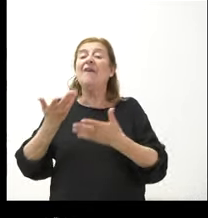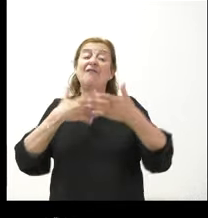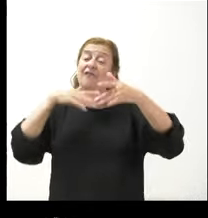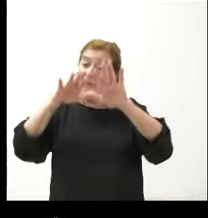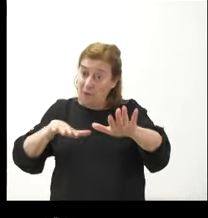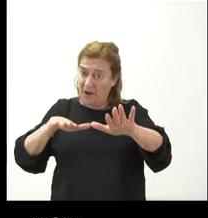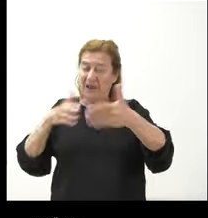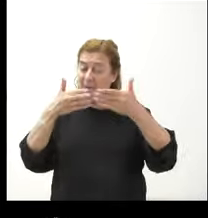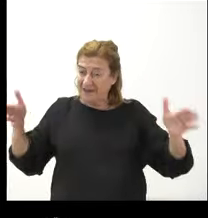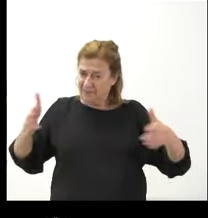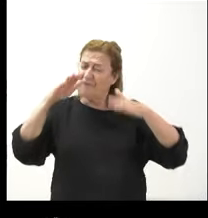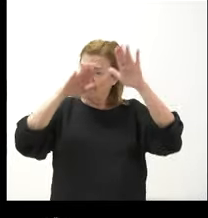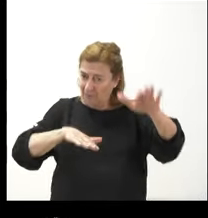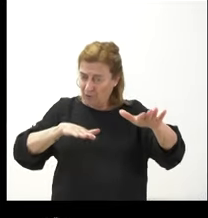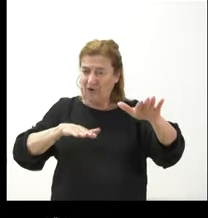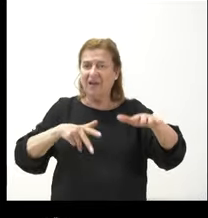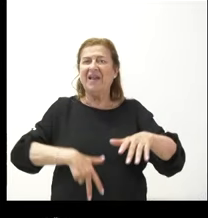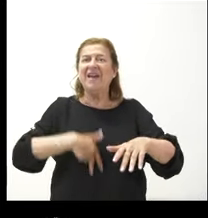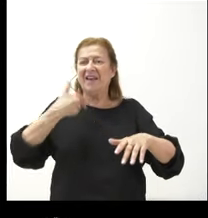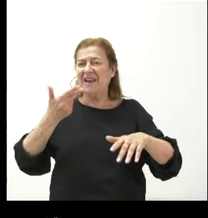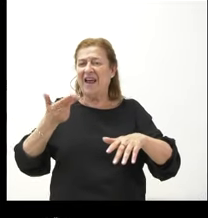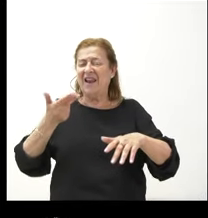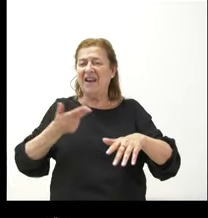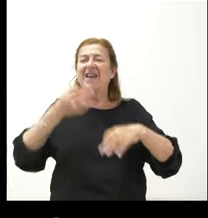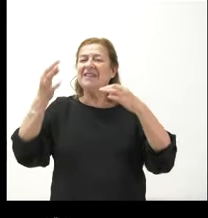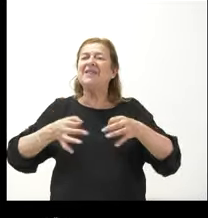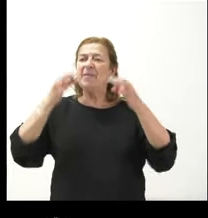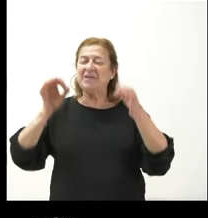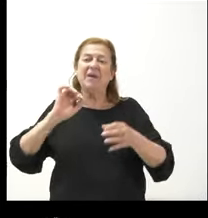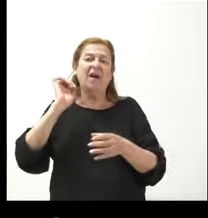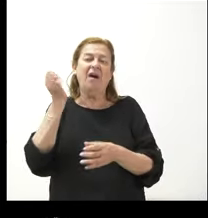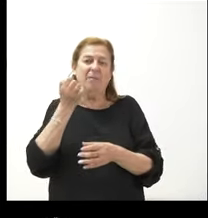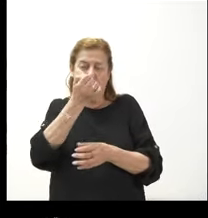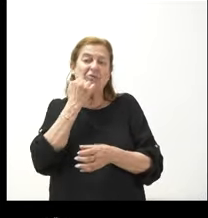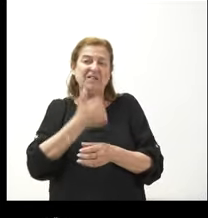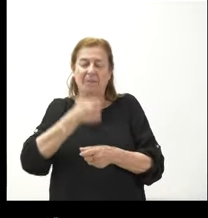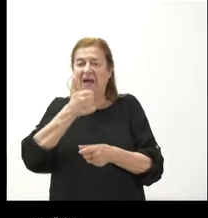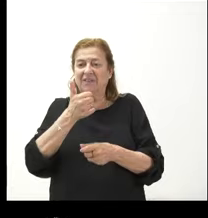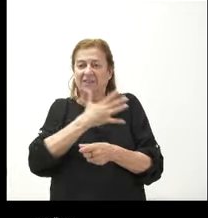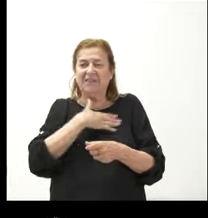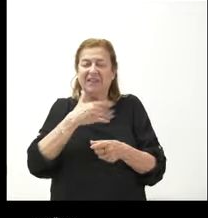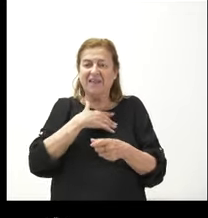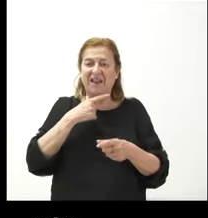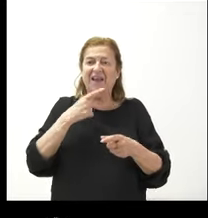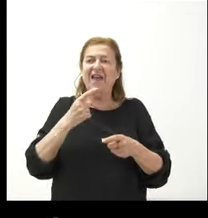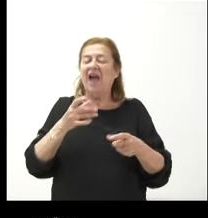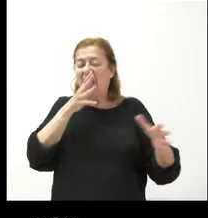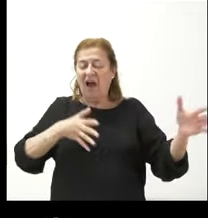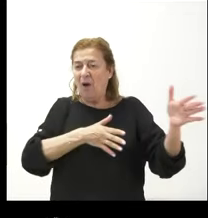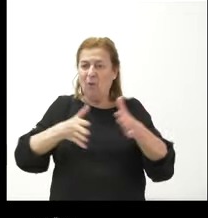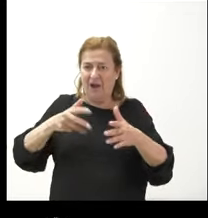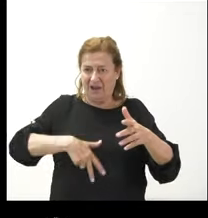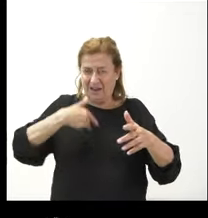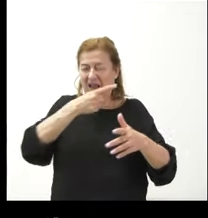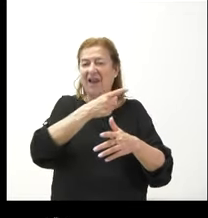abiertamente favorable en general siempre ha reclamado mayor regulación de los sistemas fluviales de Castilla y León en general